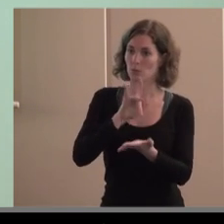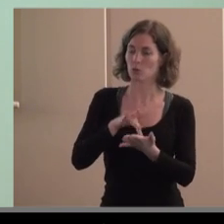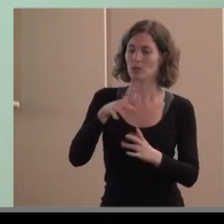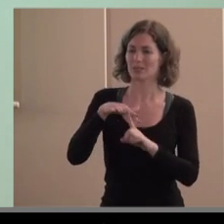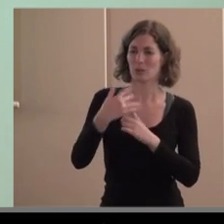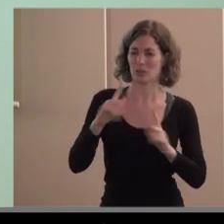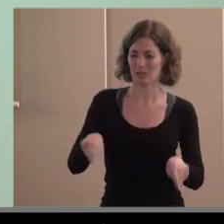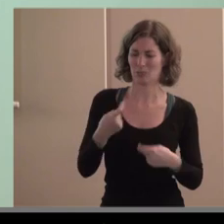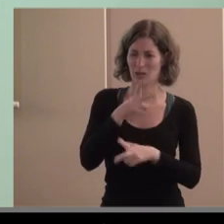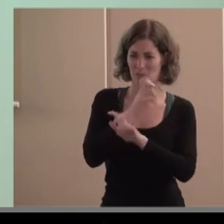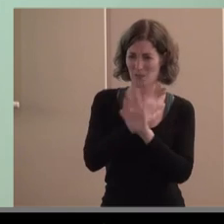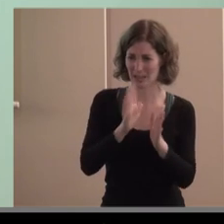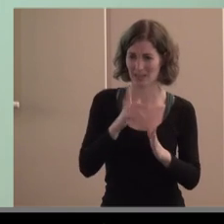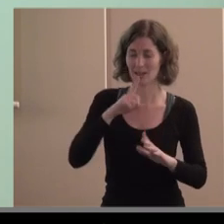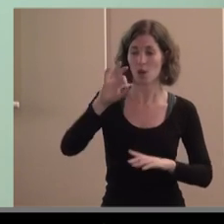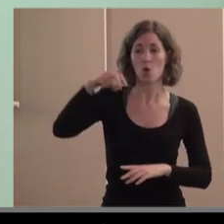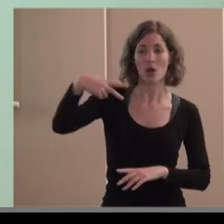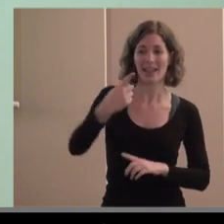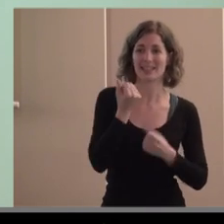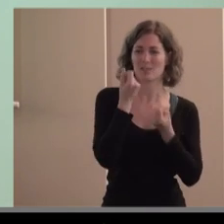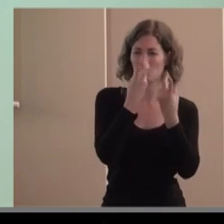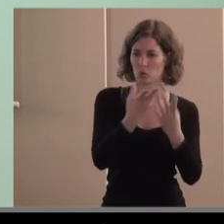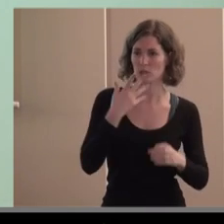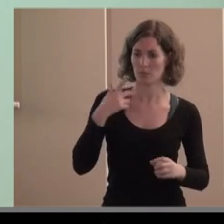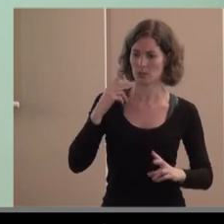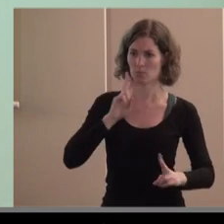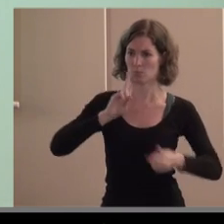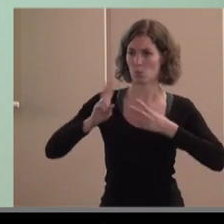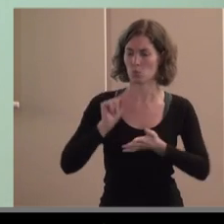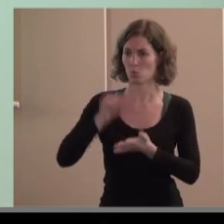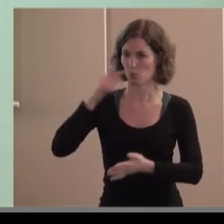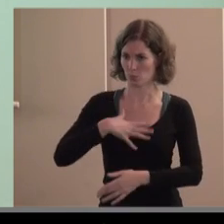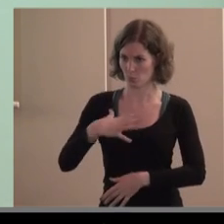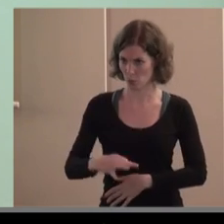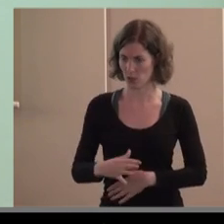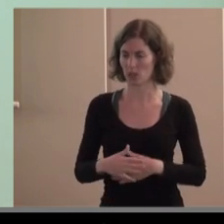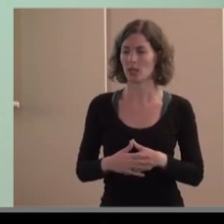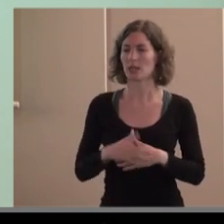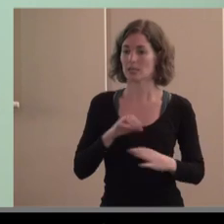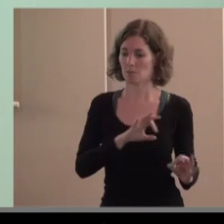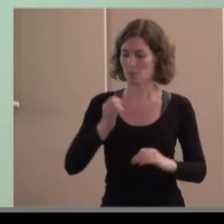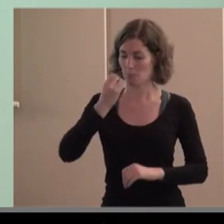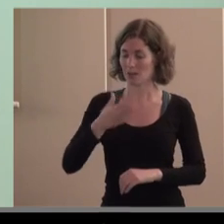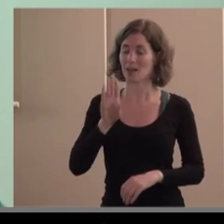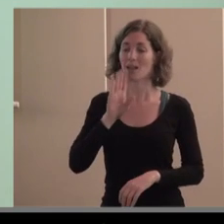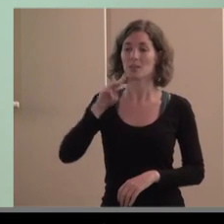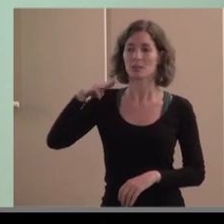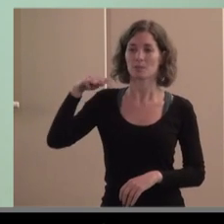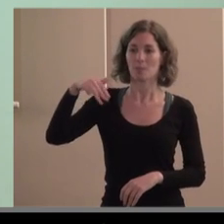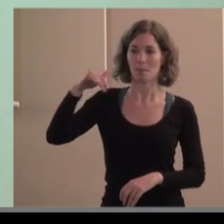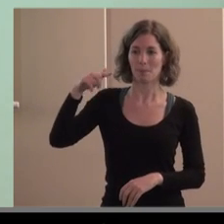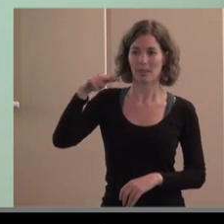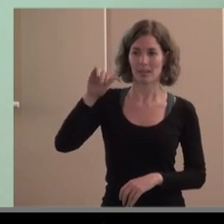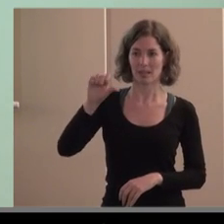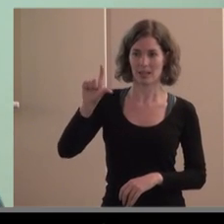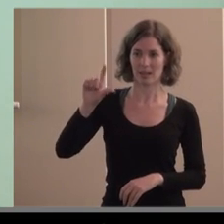ONGs determinadas donde pueden actuar rápidamente y tienen la factura para ello porque antes Miguel Ángel lo ha situado en